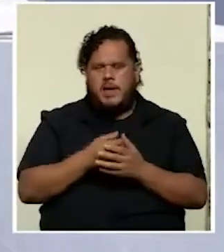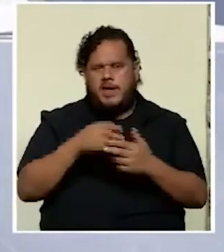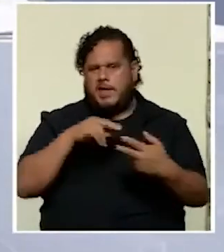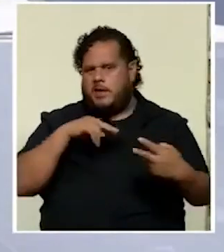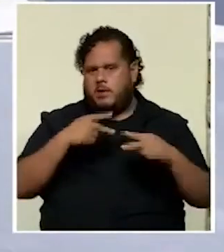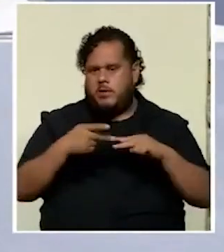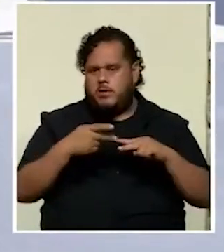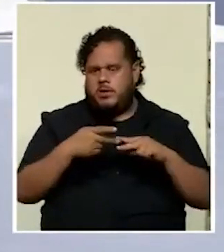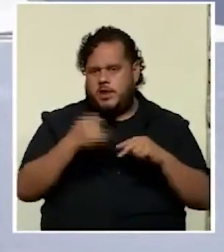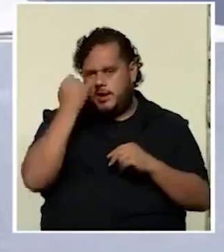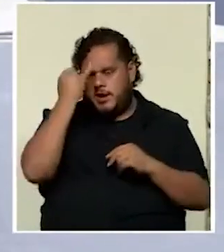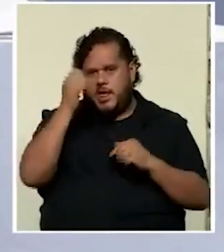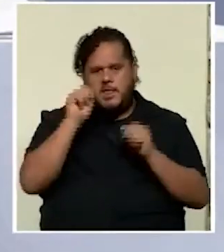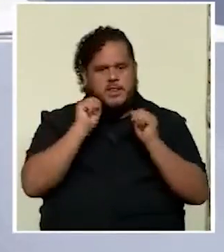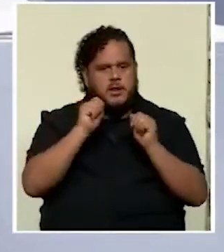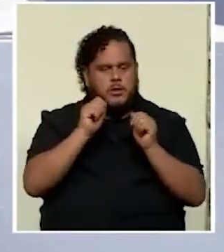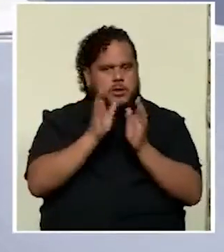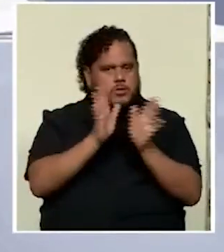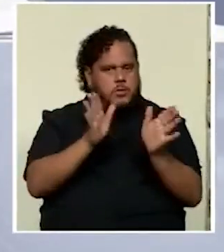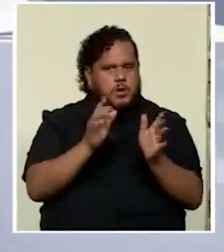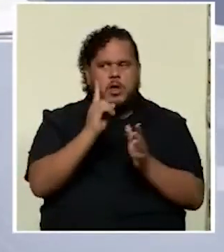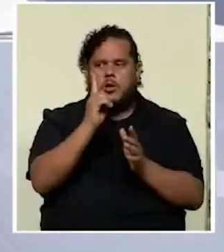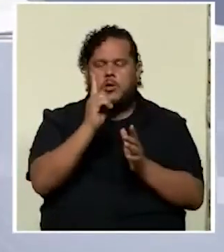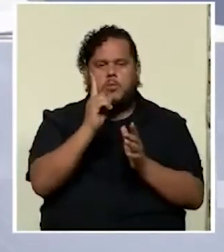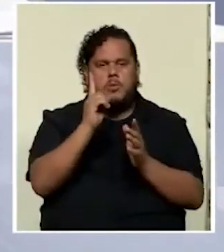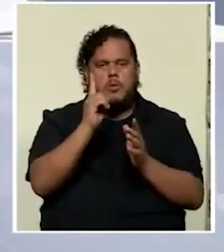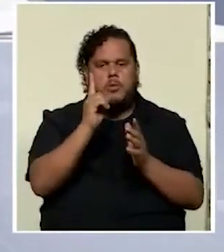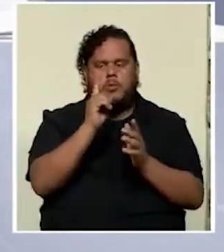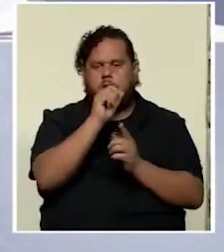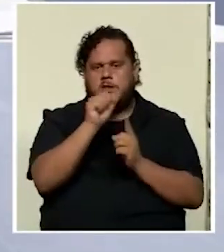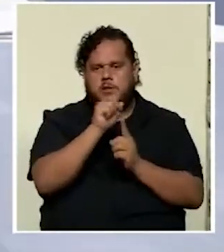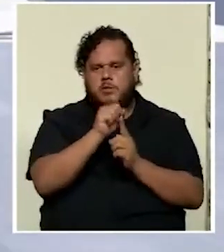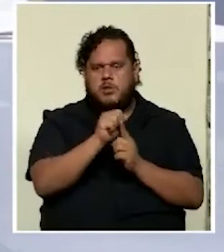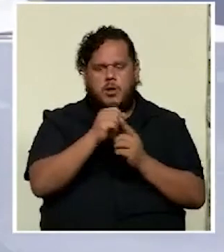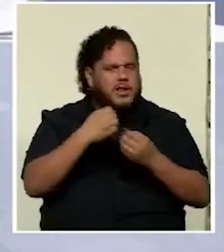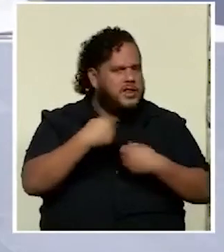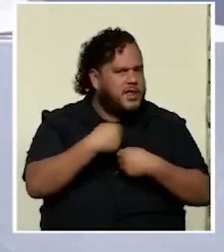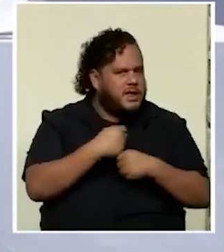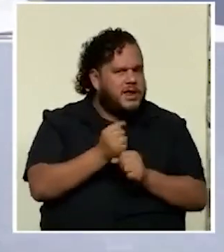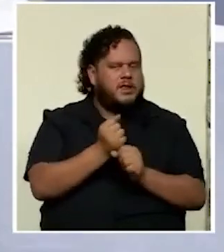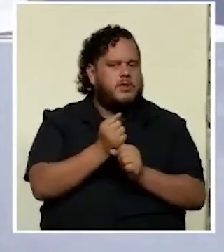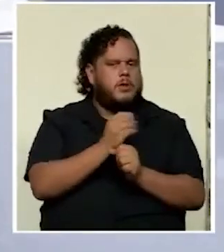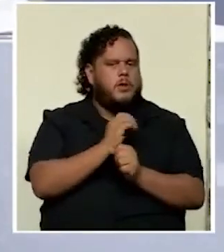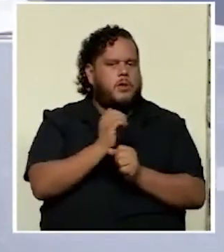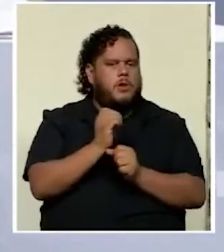de la educación pública como un elemento de creación o de